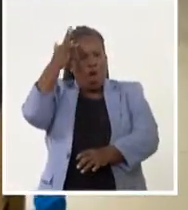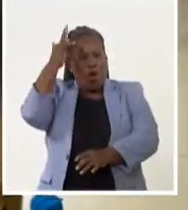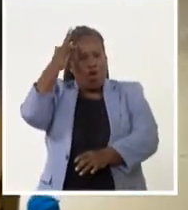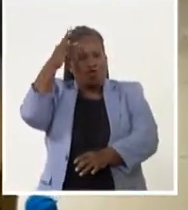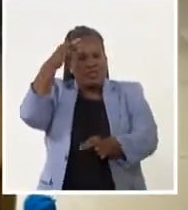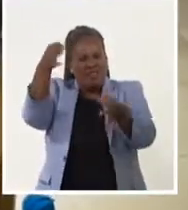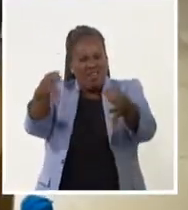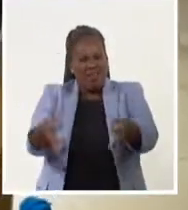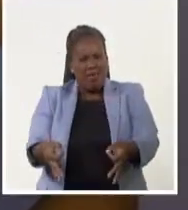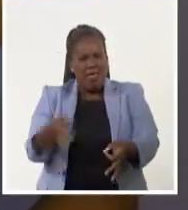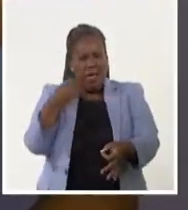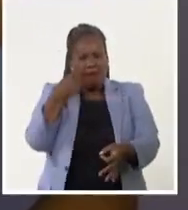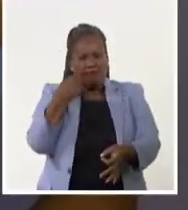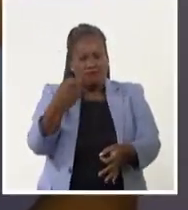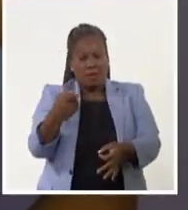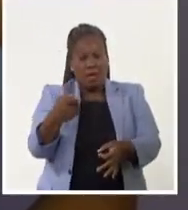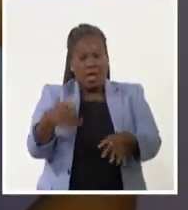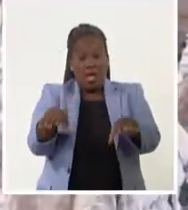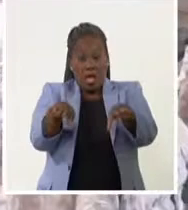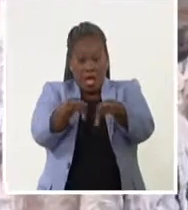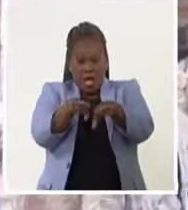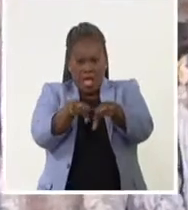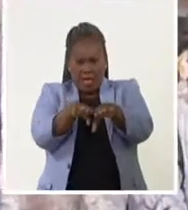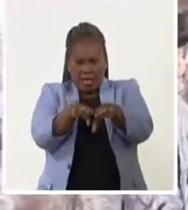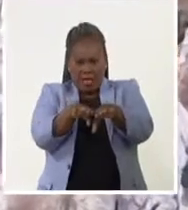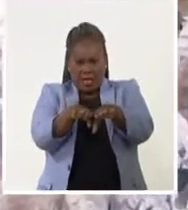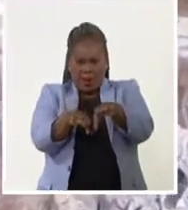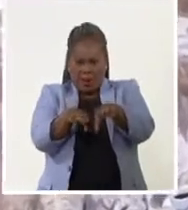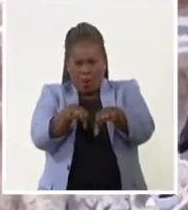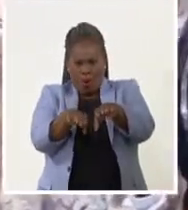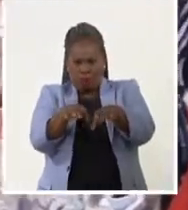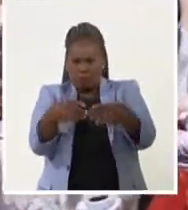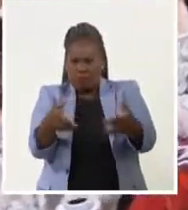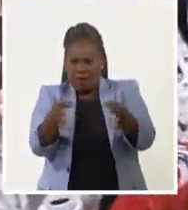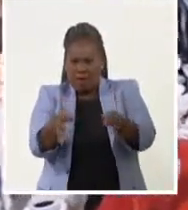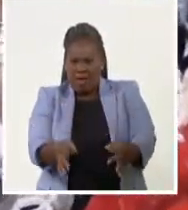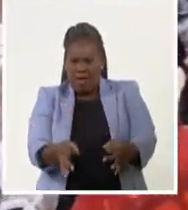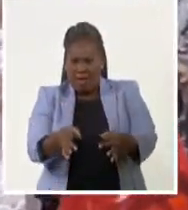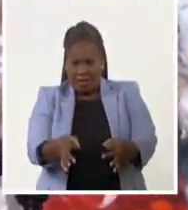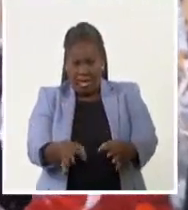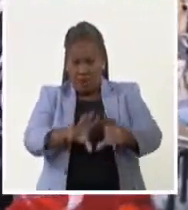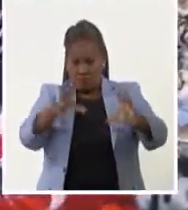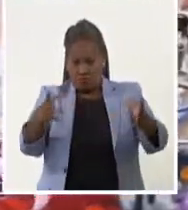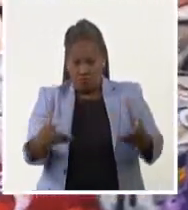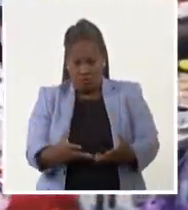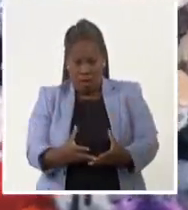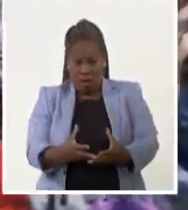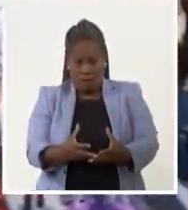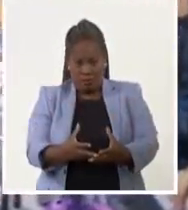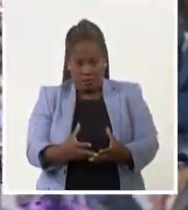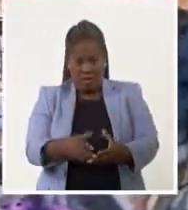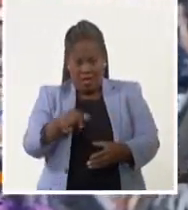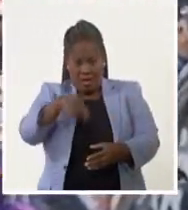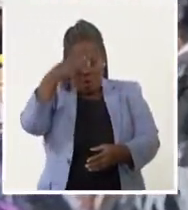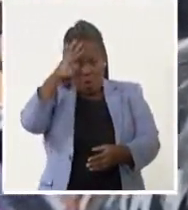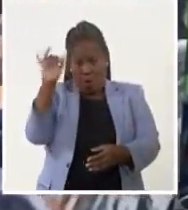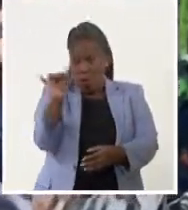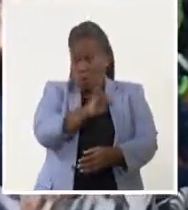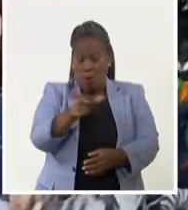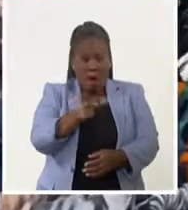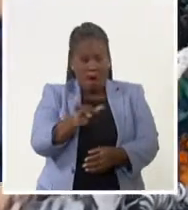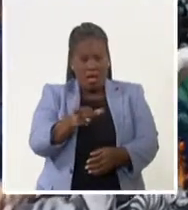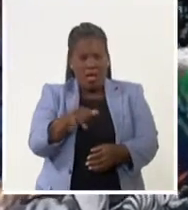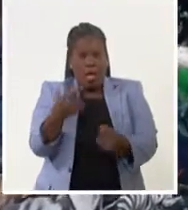presente. Caos y equilibrio porque la realidad que estamos viviendo tanto a nivel global, a nivel de país, en todos los aspectos